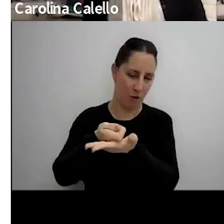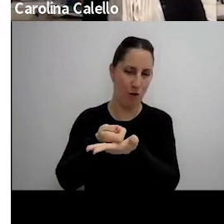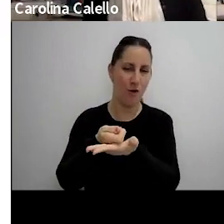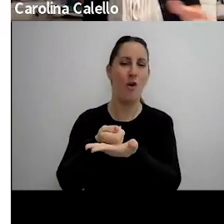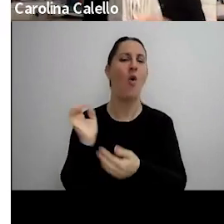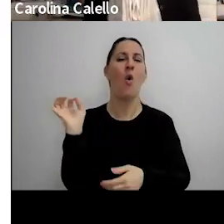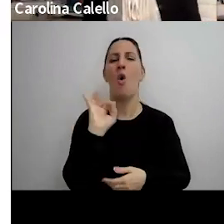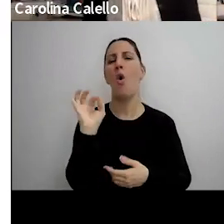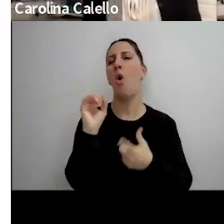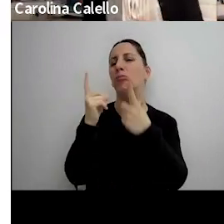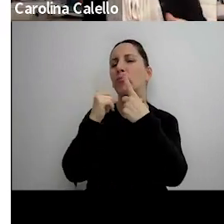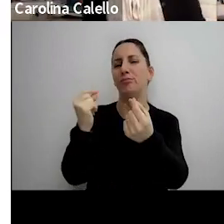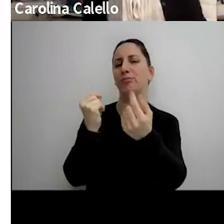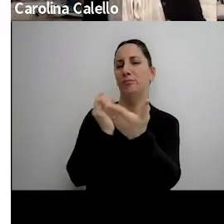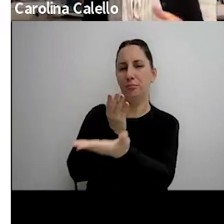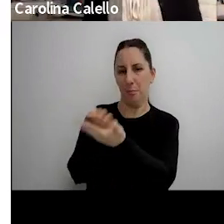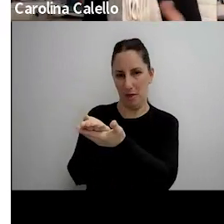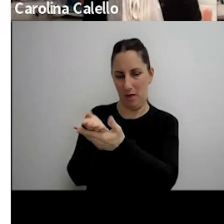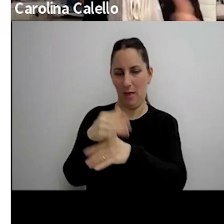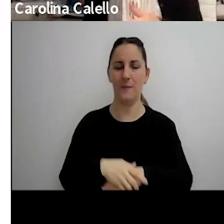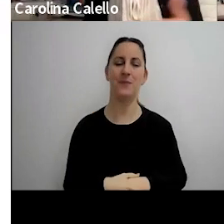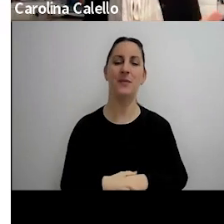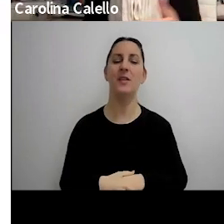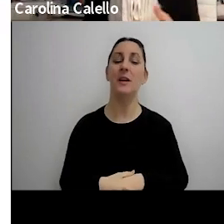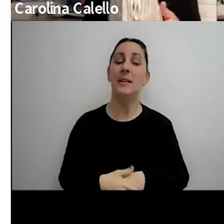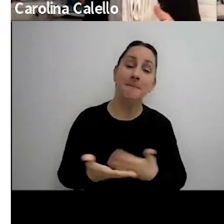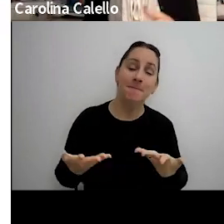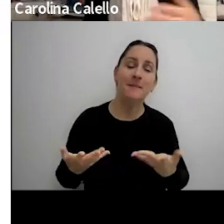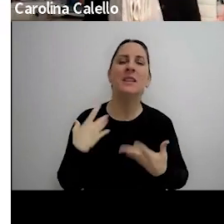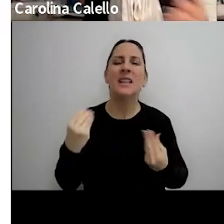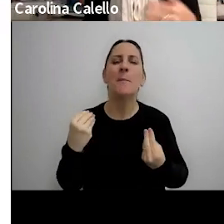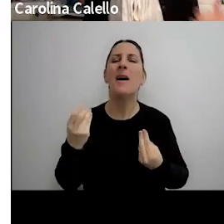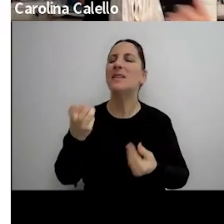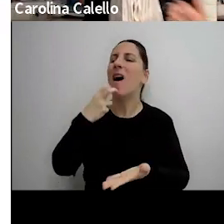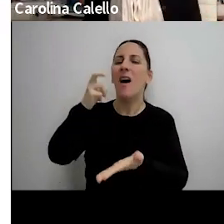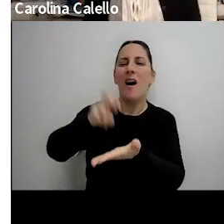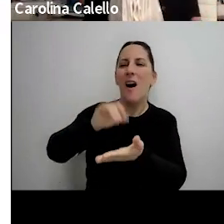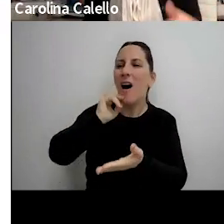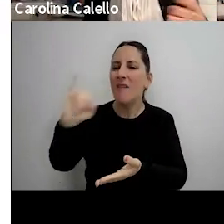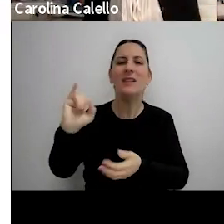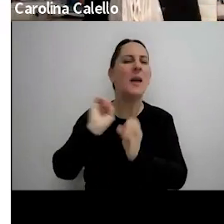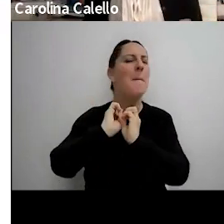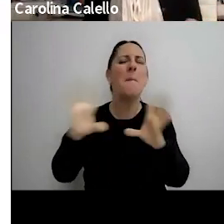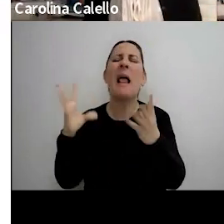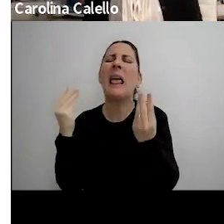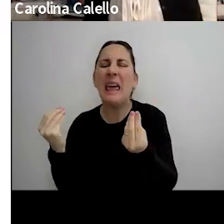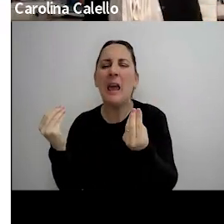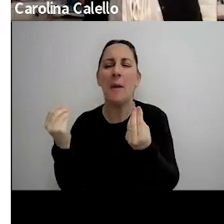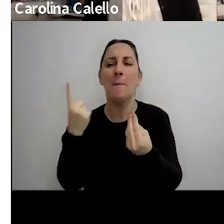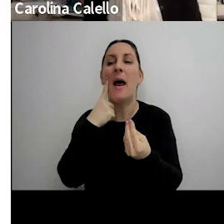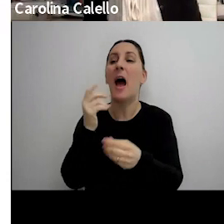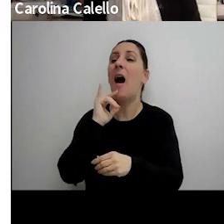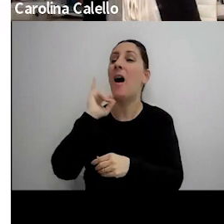reclamado entonces digamos hay que ver qué es lo que está mal notificado para ver cuál es la consecuencia de esa mala